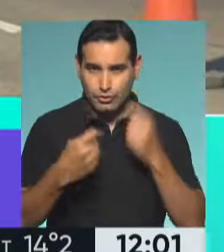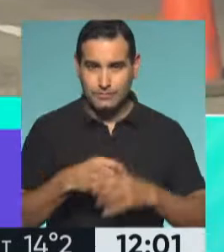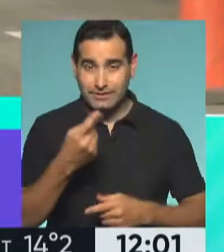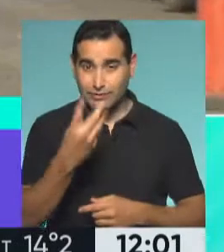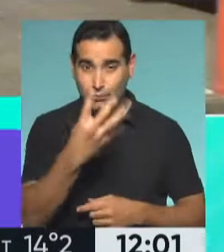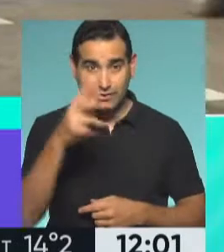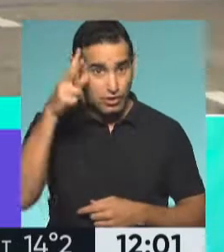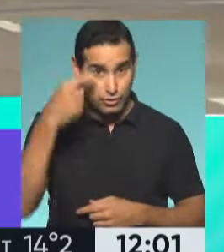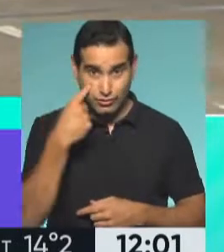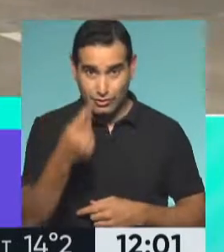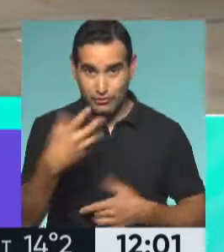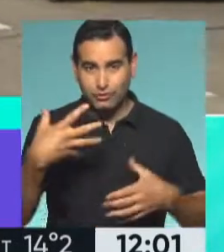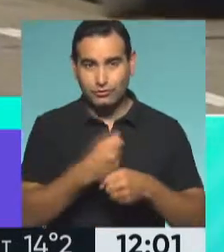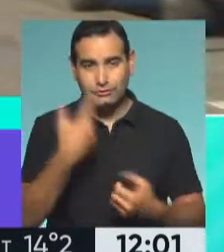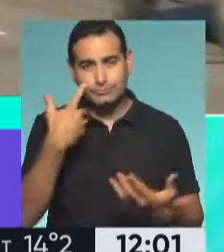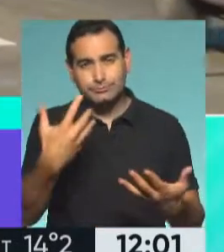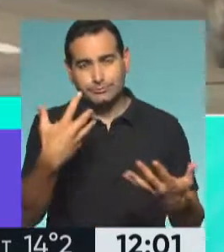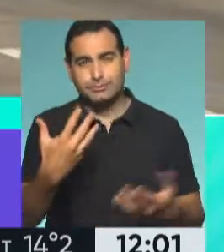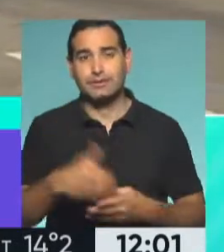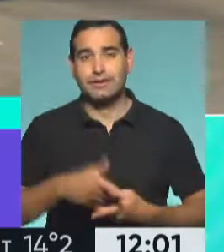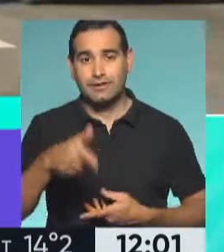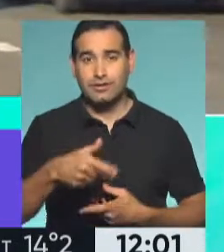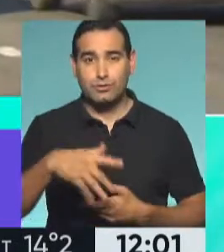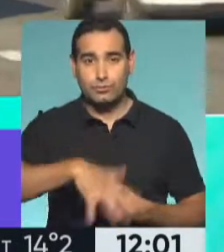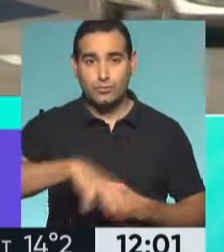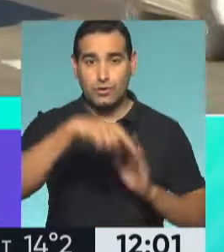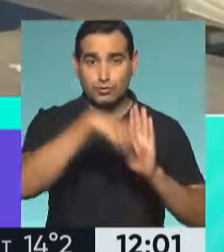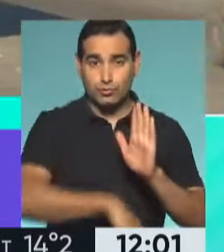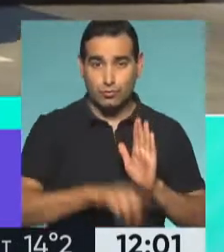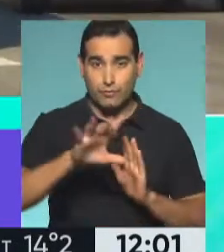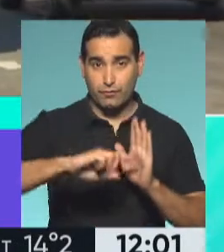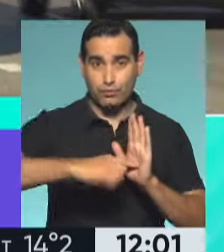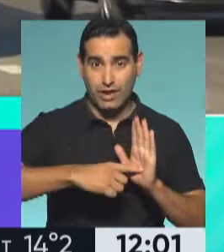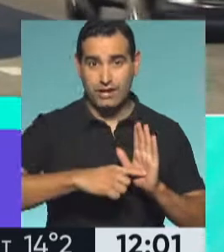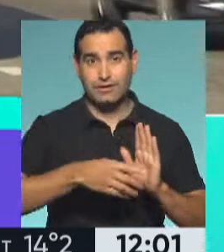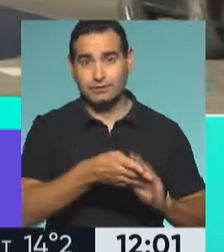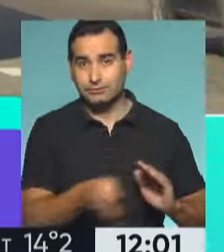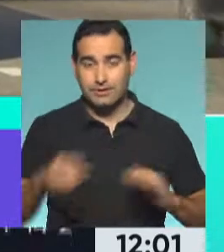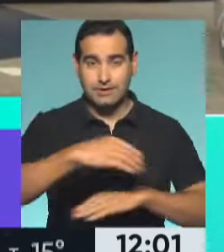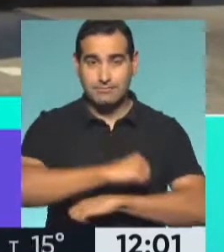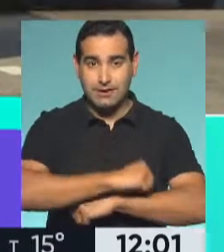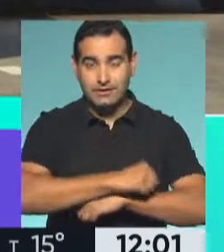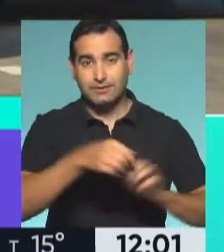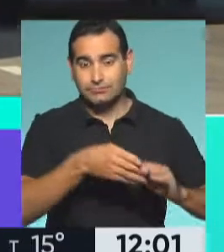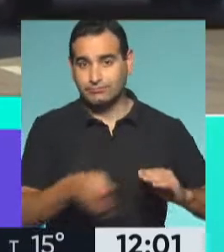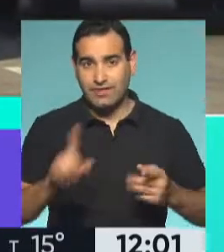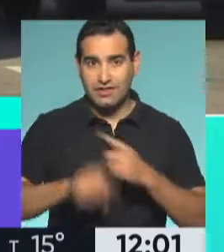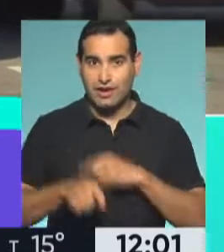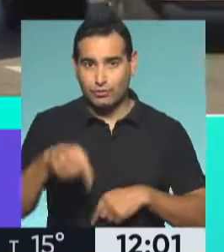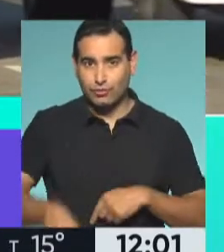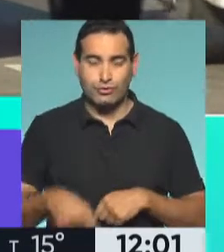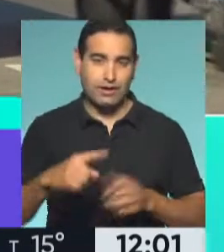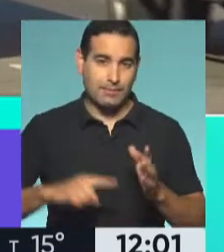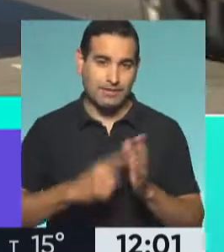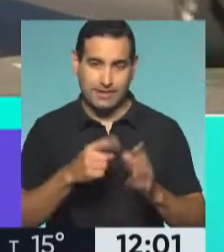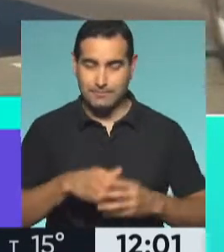148, legendario colectivo que cruza la zona sur de la provincia de Buenos Aires, por Avellaneda, por Avenida Mitri, viene directamente aquí para la